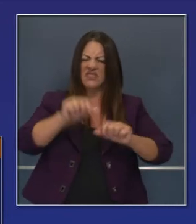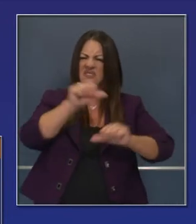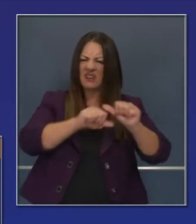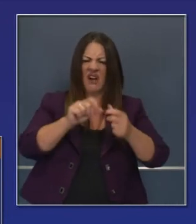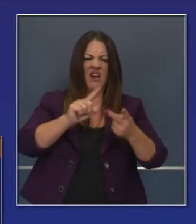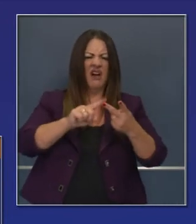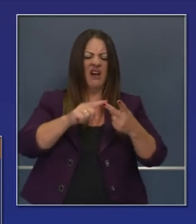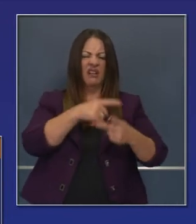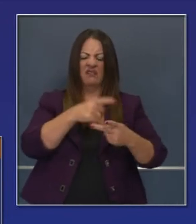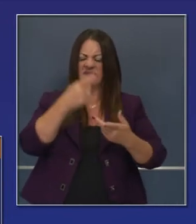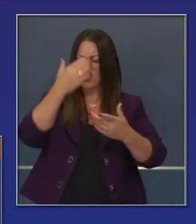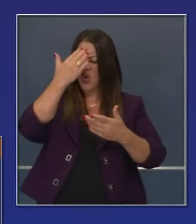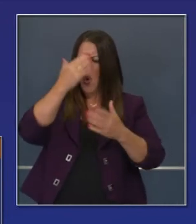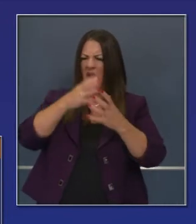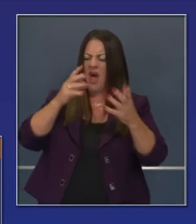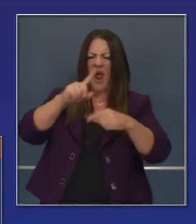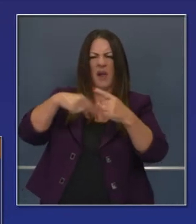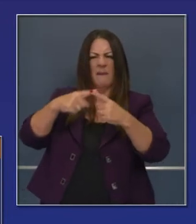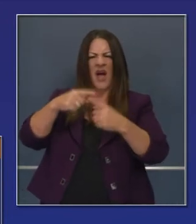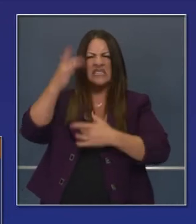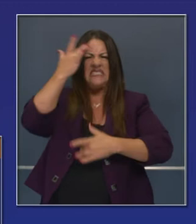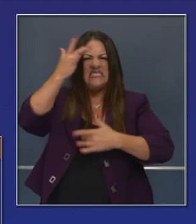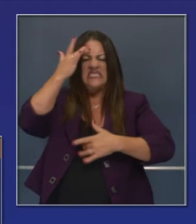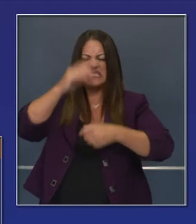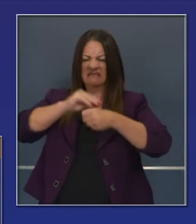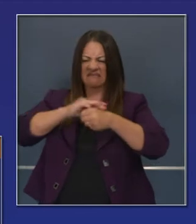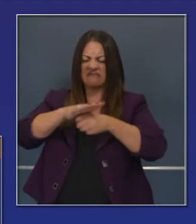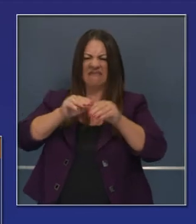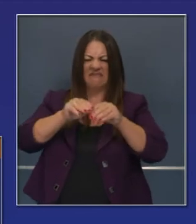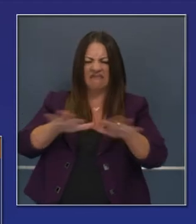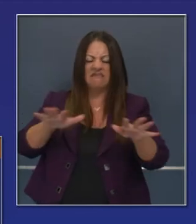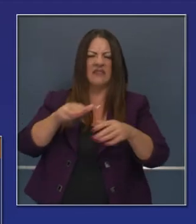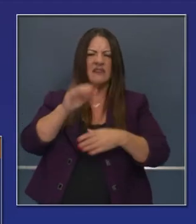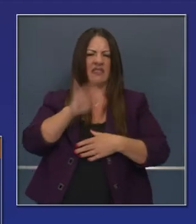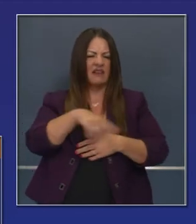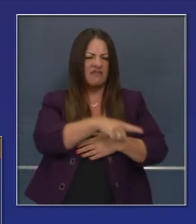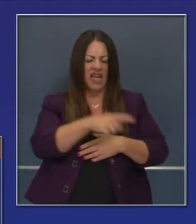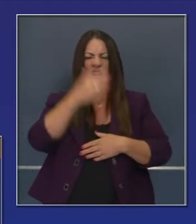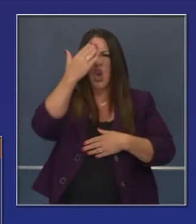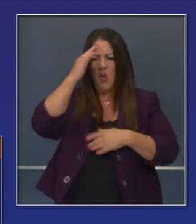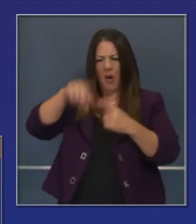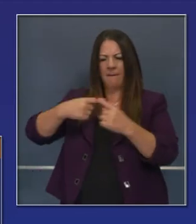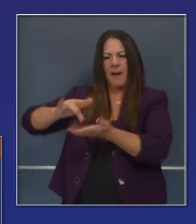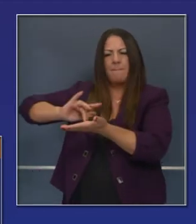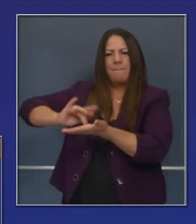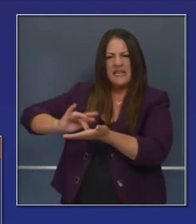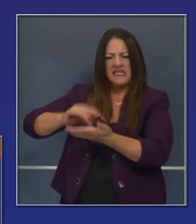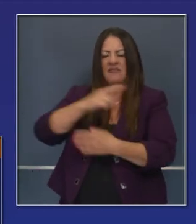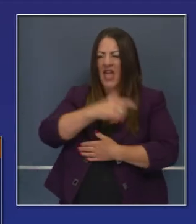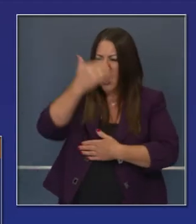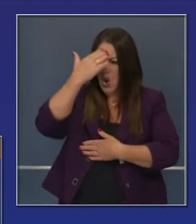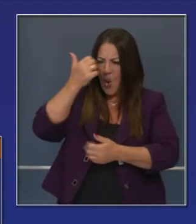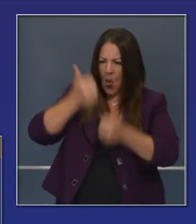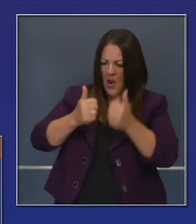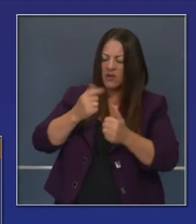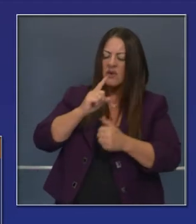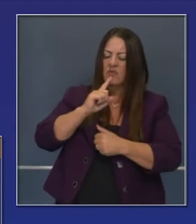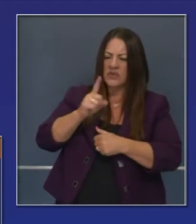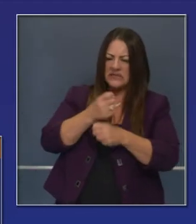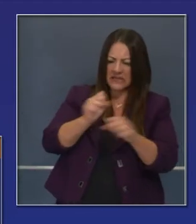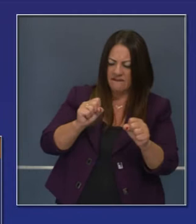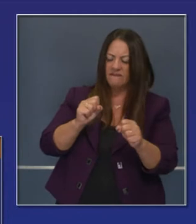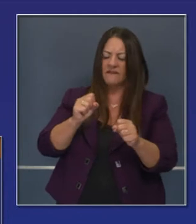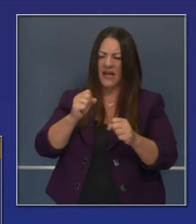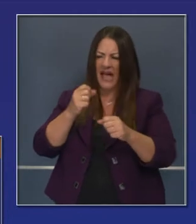equidad de salubridad y otros factores que son parte de este grupo de trabajo que están monitoreando estas pruebas de las vacunas. Para